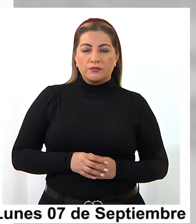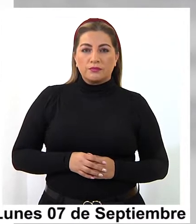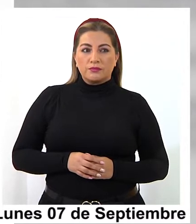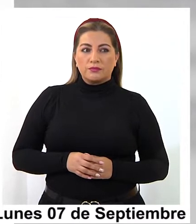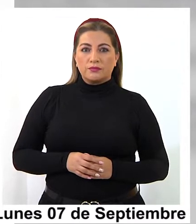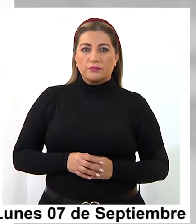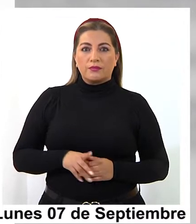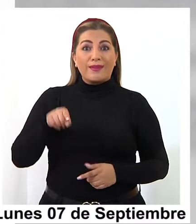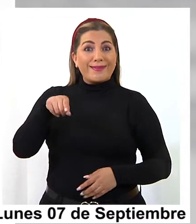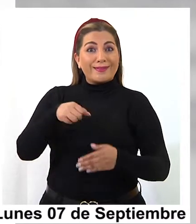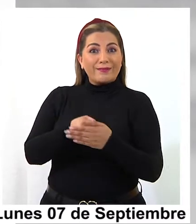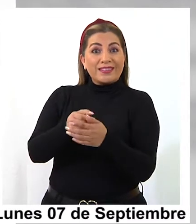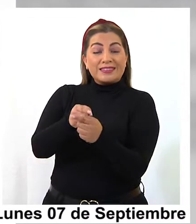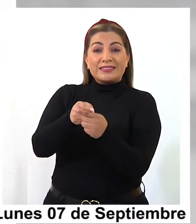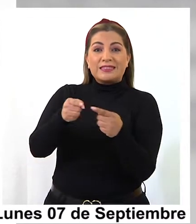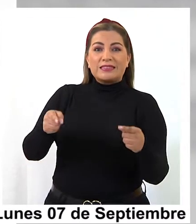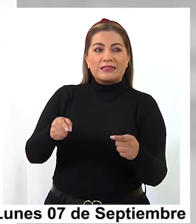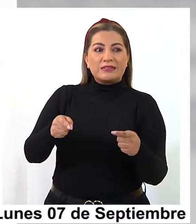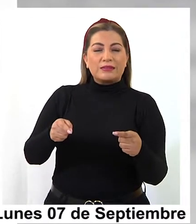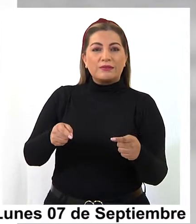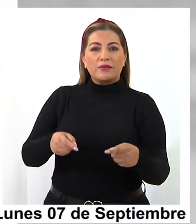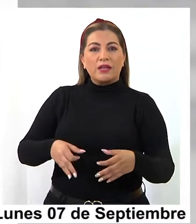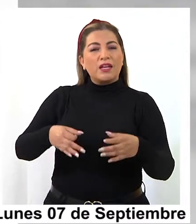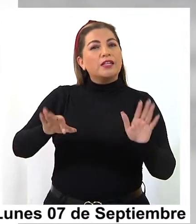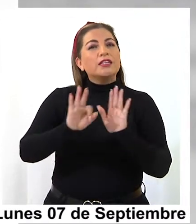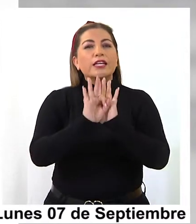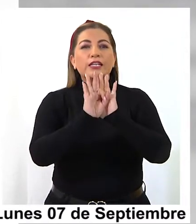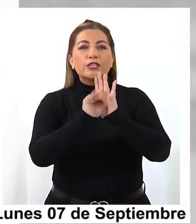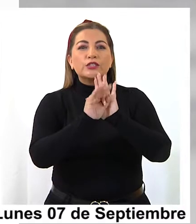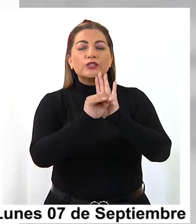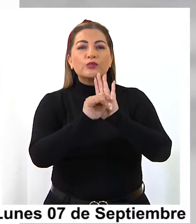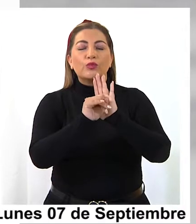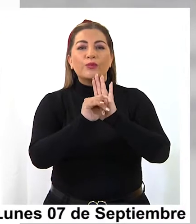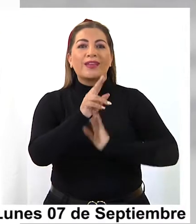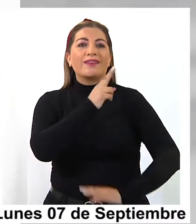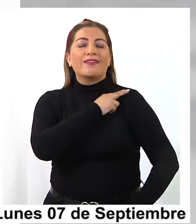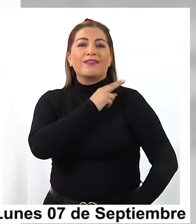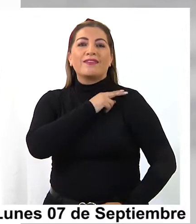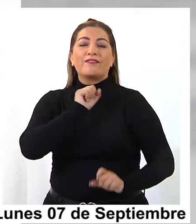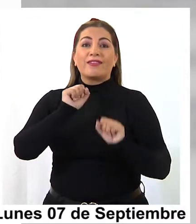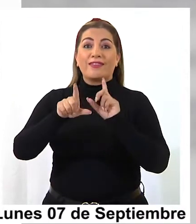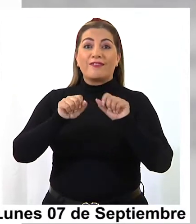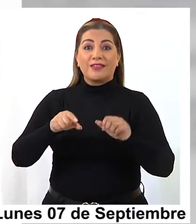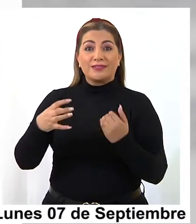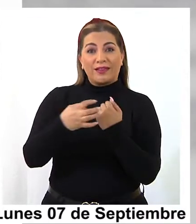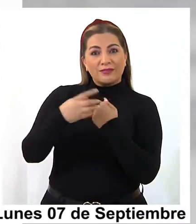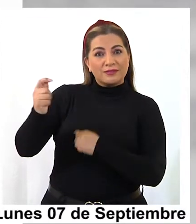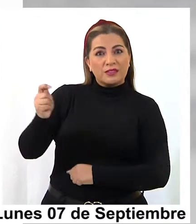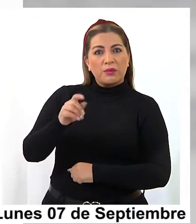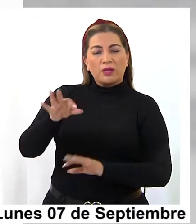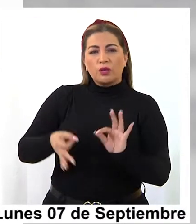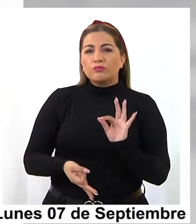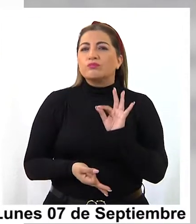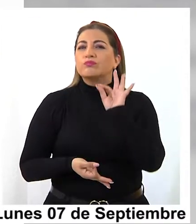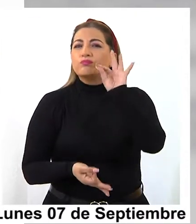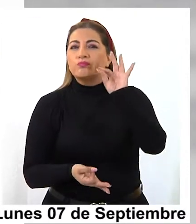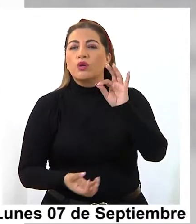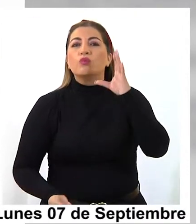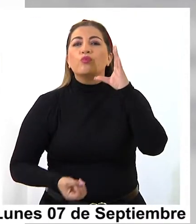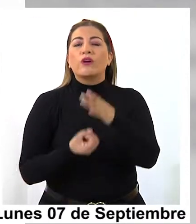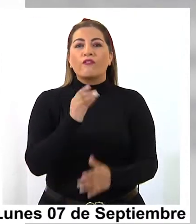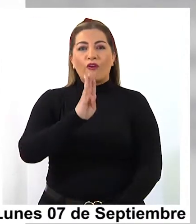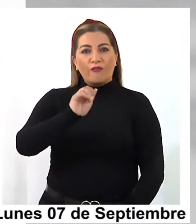Durante este fin de semana, desde la cuenta de Twitter del jefe de la Defensa Nacional en Tarapacá, se dio a conocer el nuevo bando,